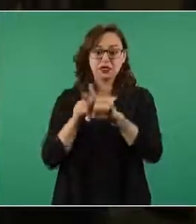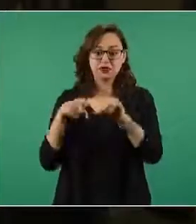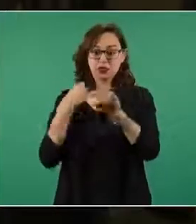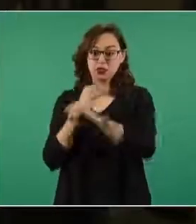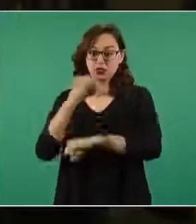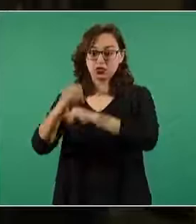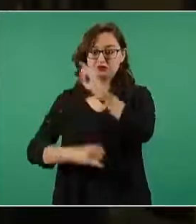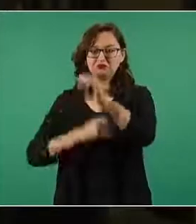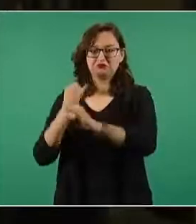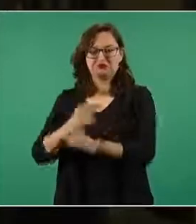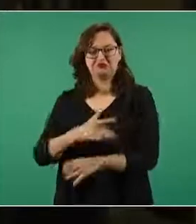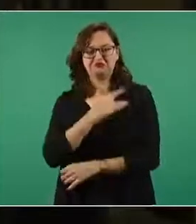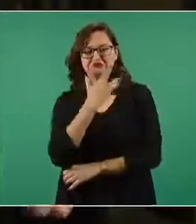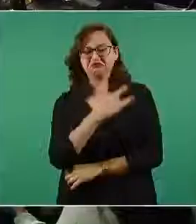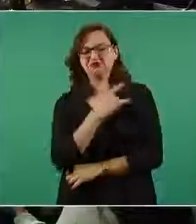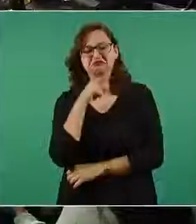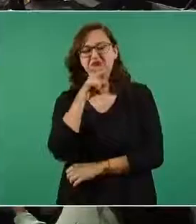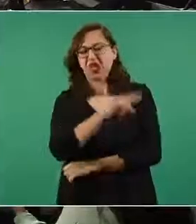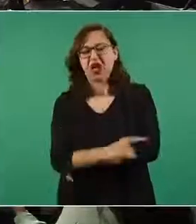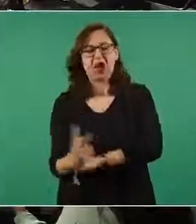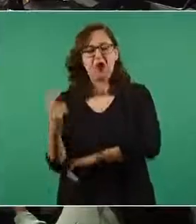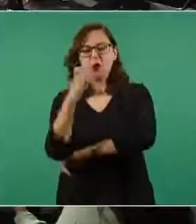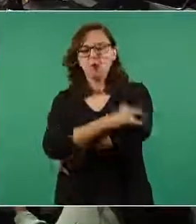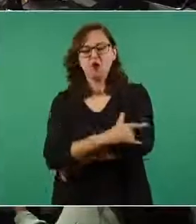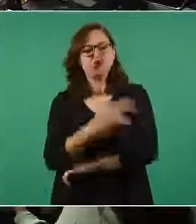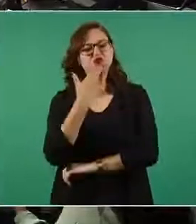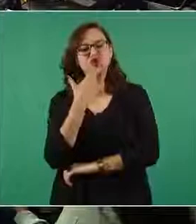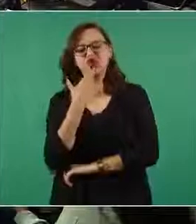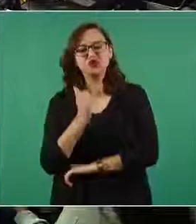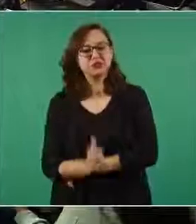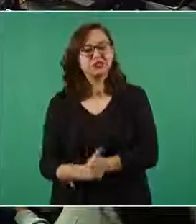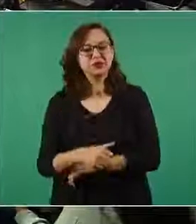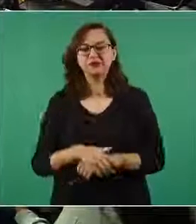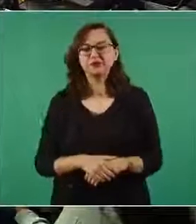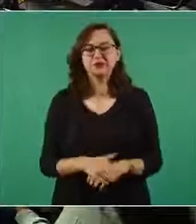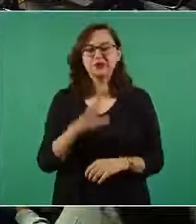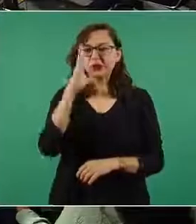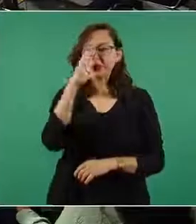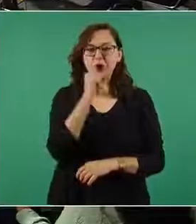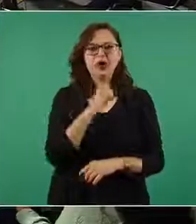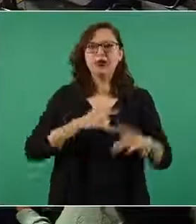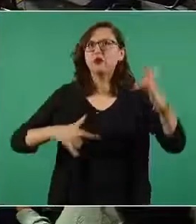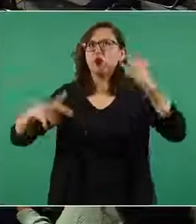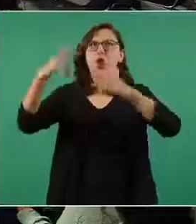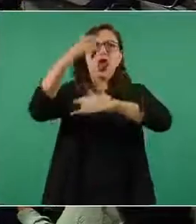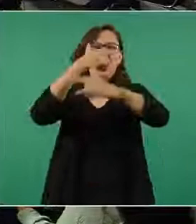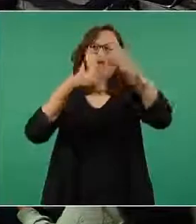el aeropuerto no sería viable para el tráfico aéreo de la zona? Gracias